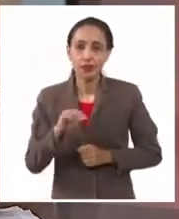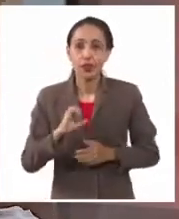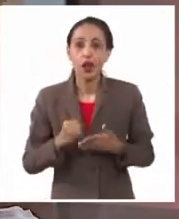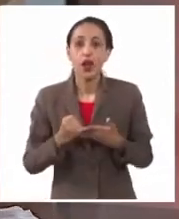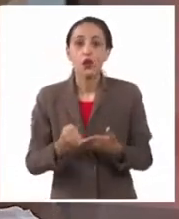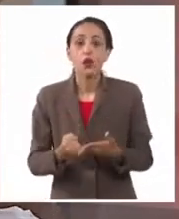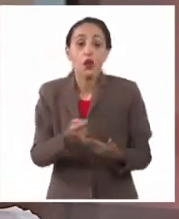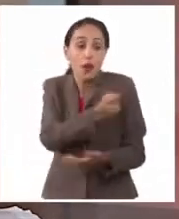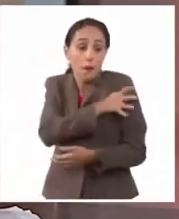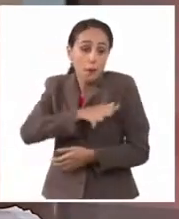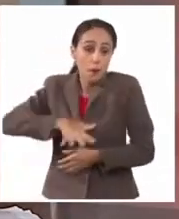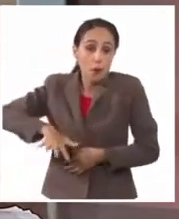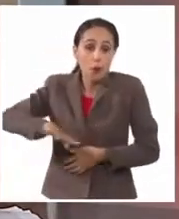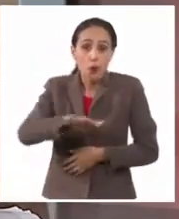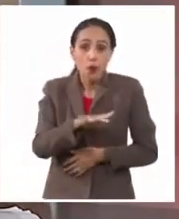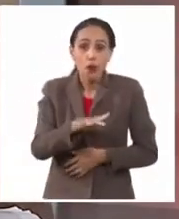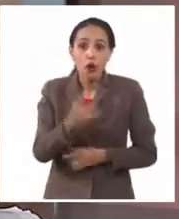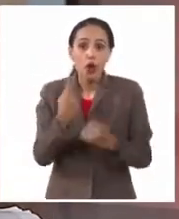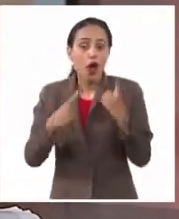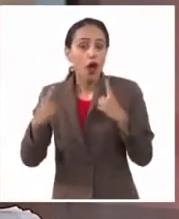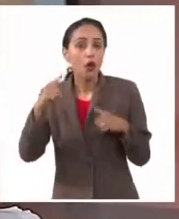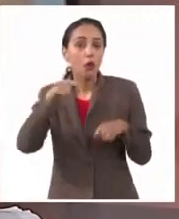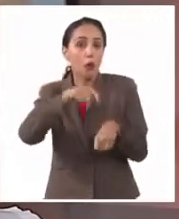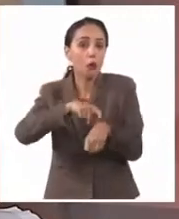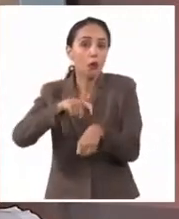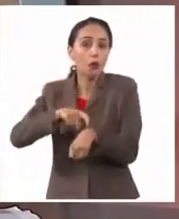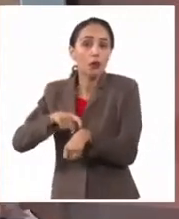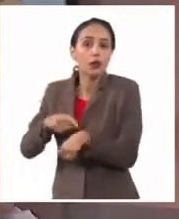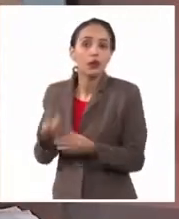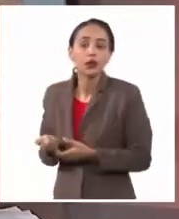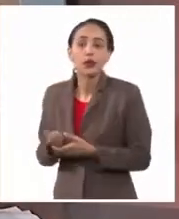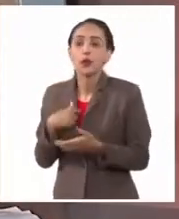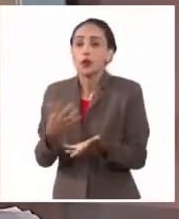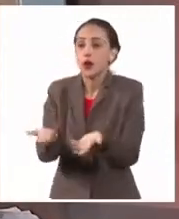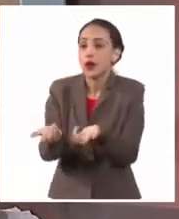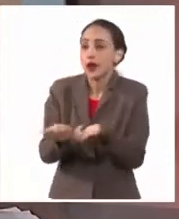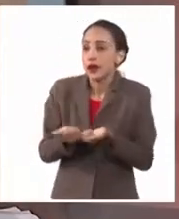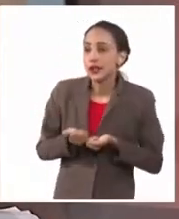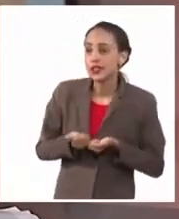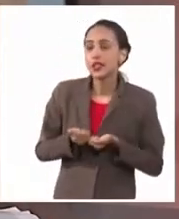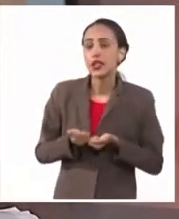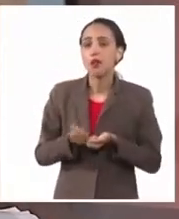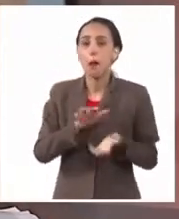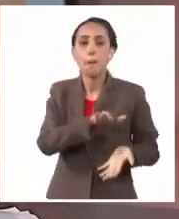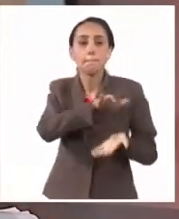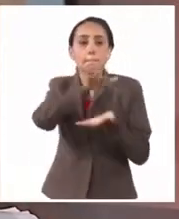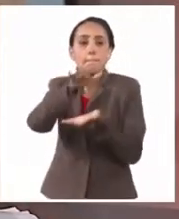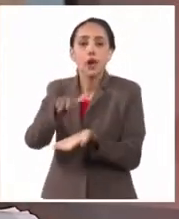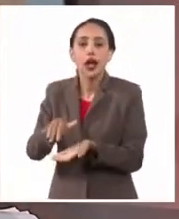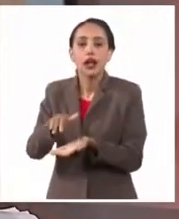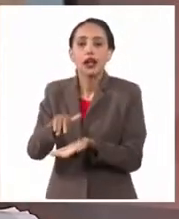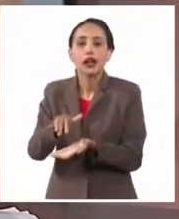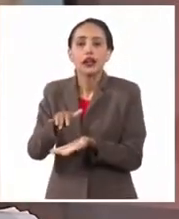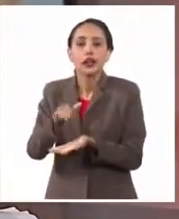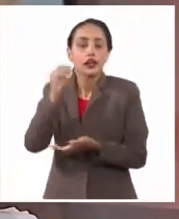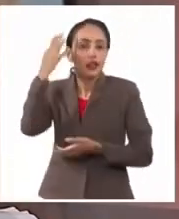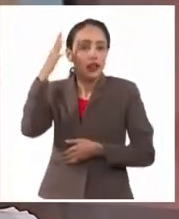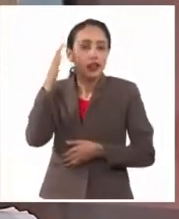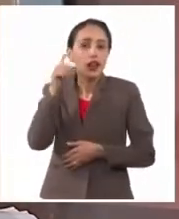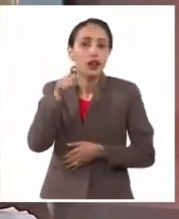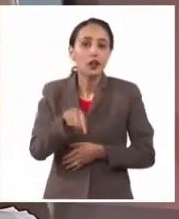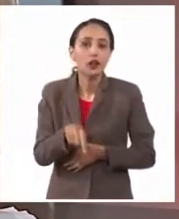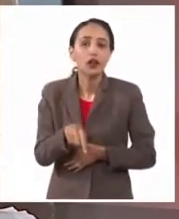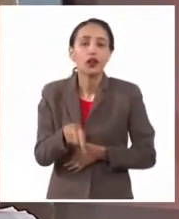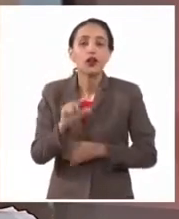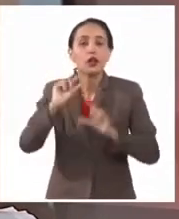población que en determinado momento recibe envío, recibe paquetería desde el exterior, pues